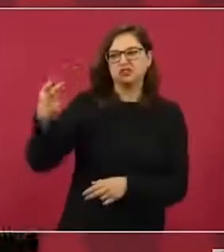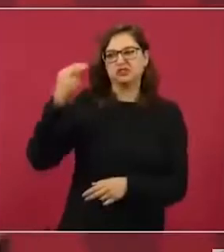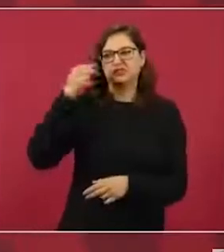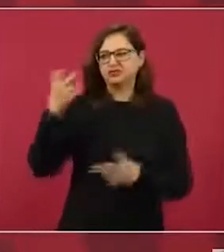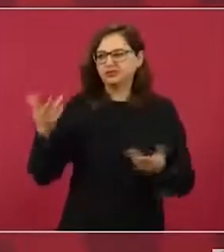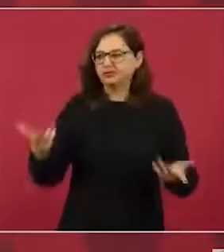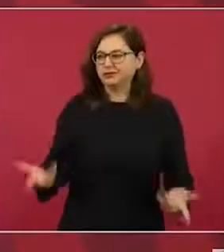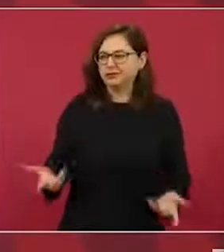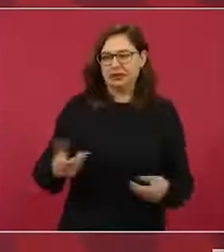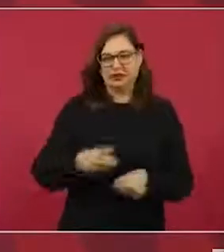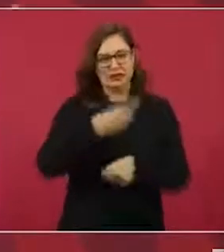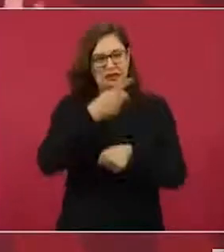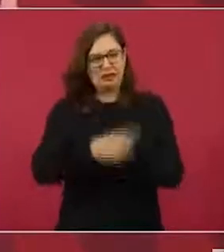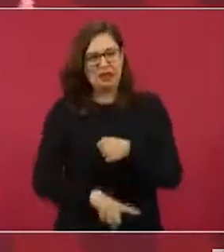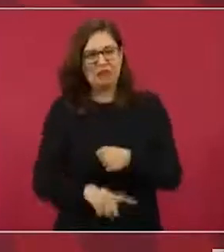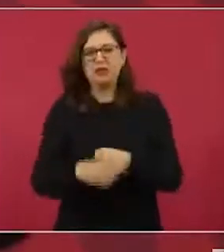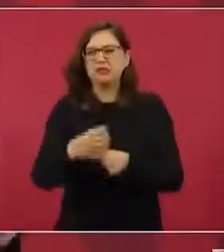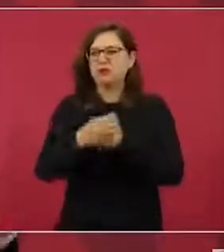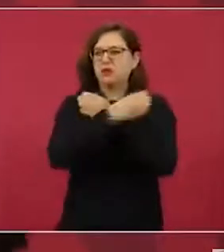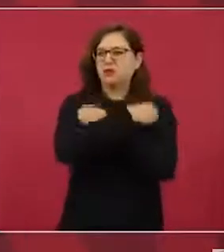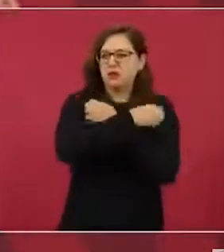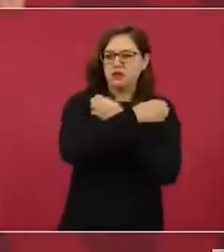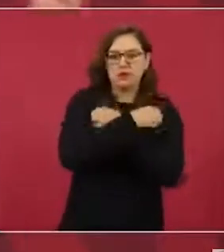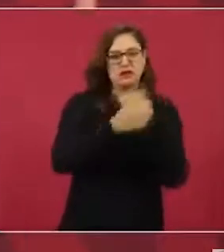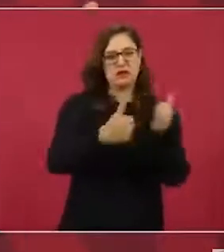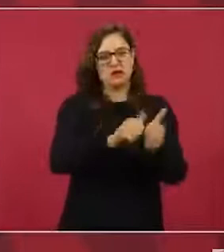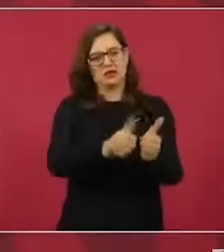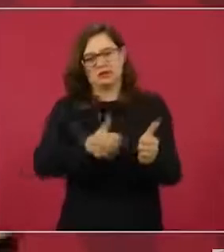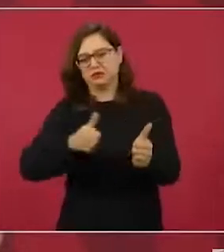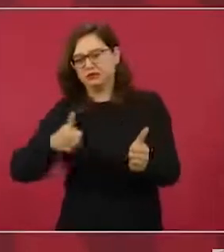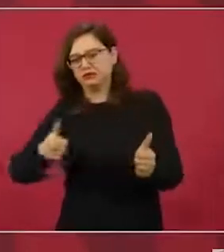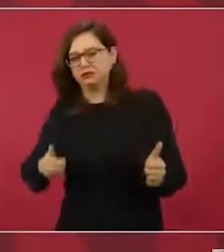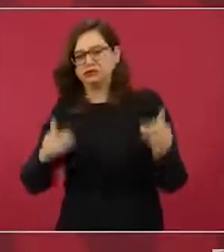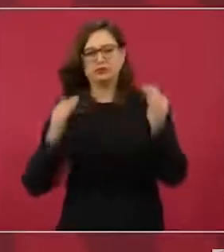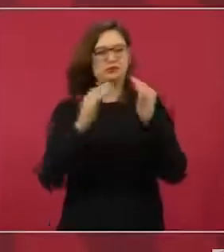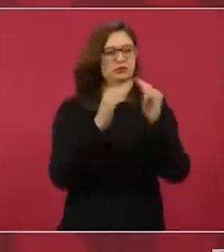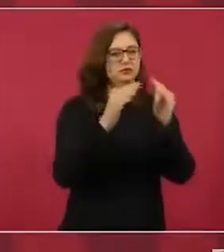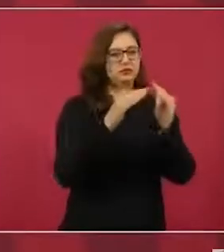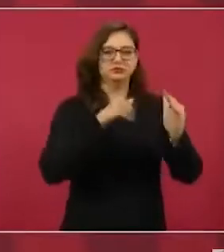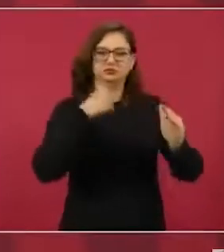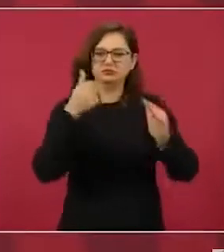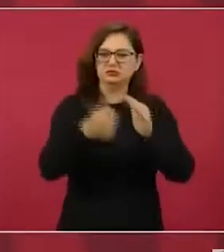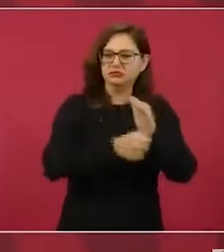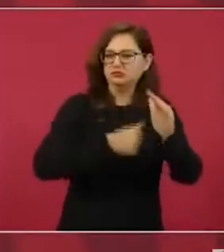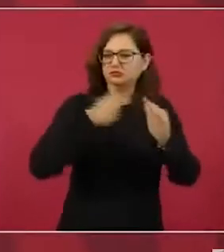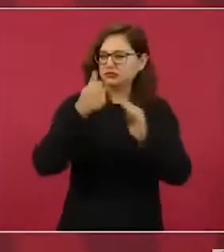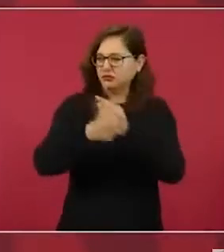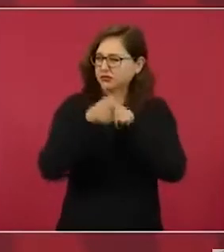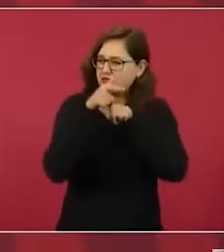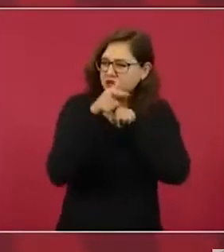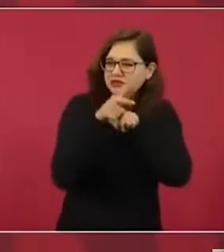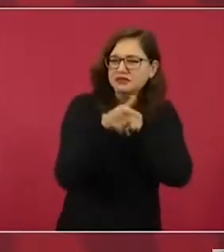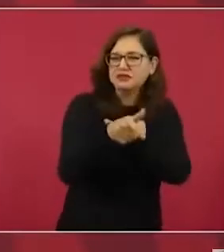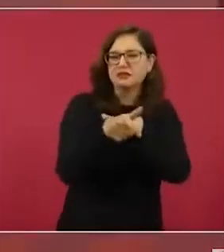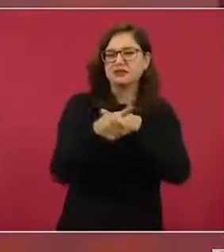encerrados, sometidos a los aparatos electrónicos,